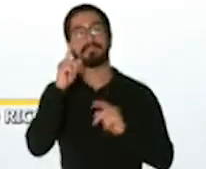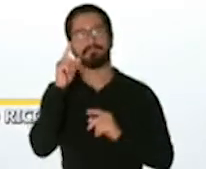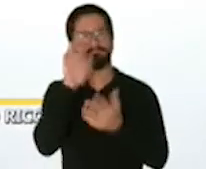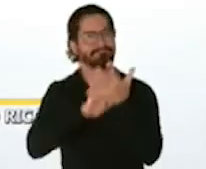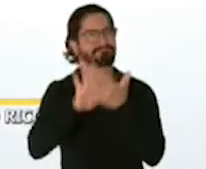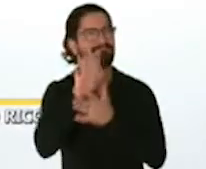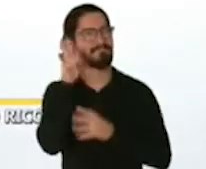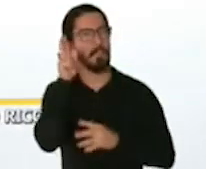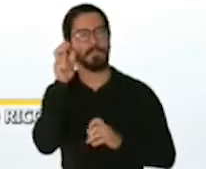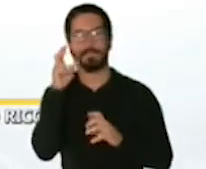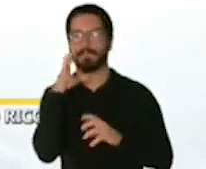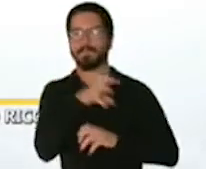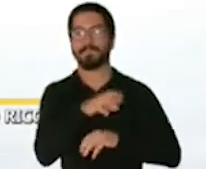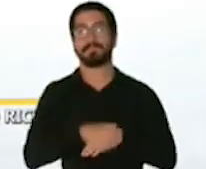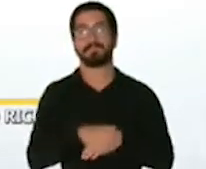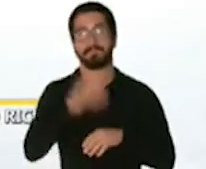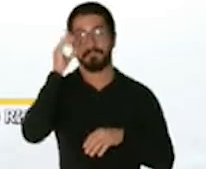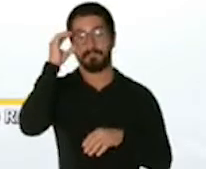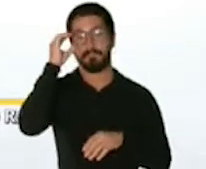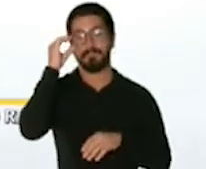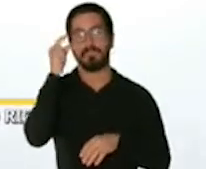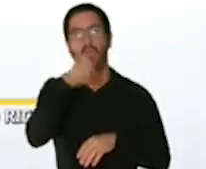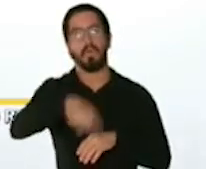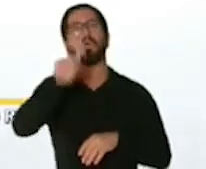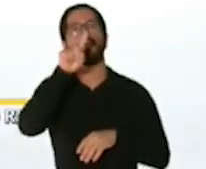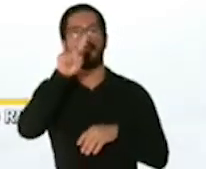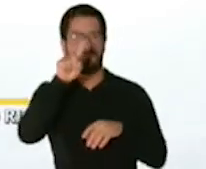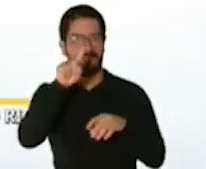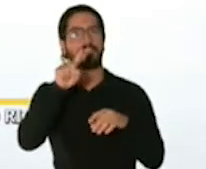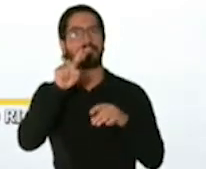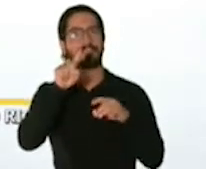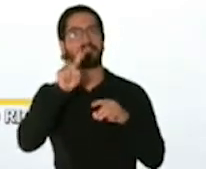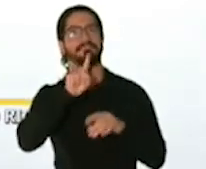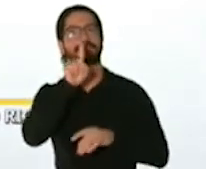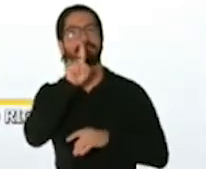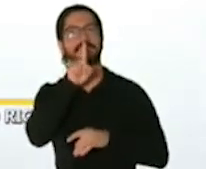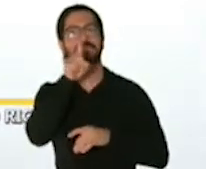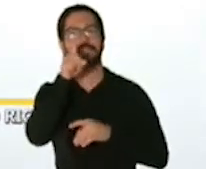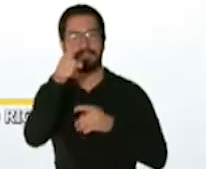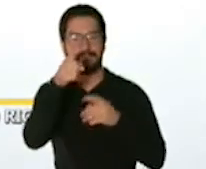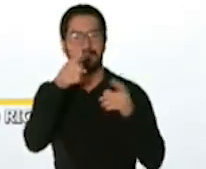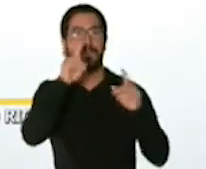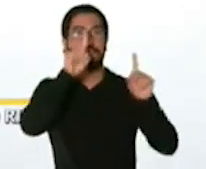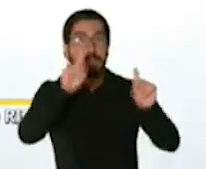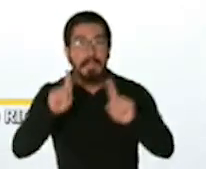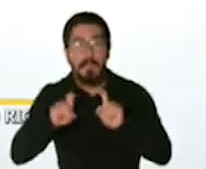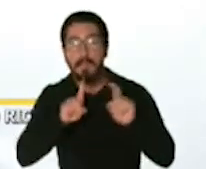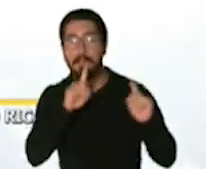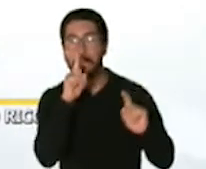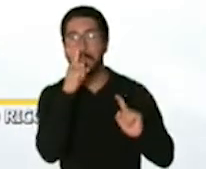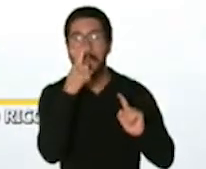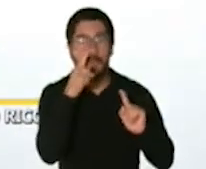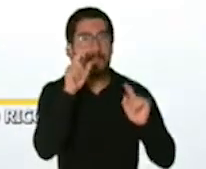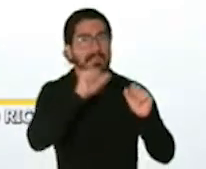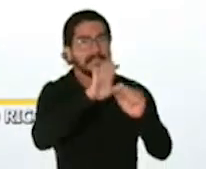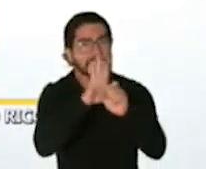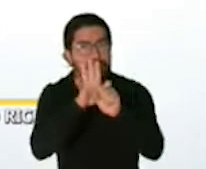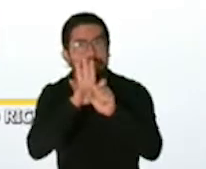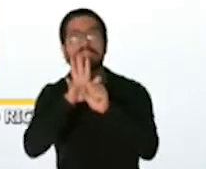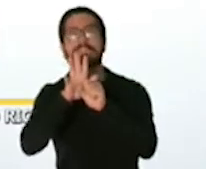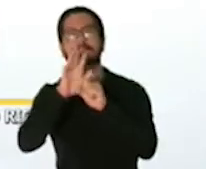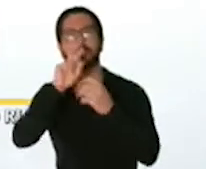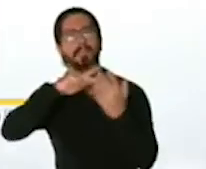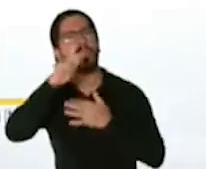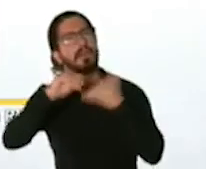colegio que bien y ustedes también siguen activos en la administración de pruebas de detección o como va ese